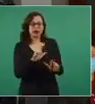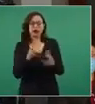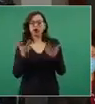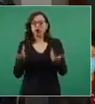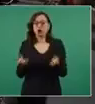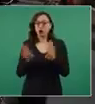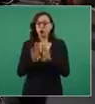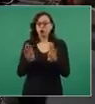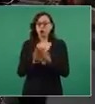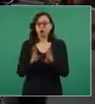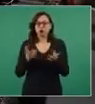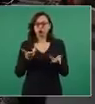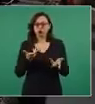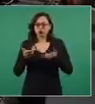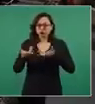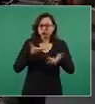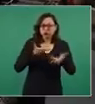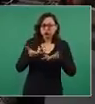apellido y al medio.